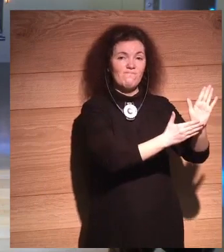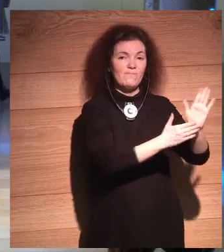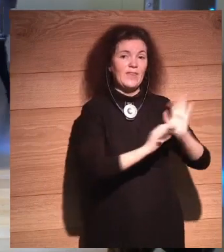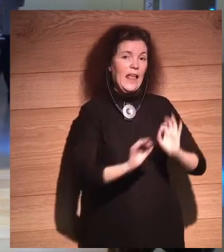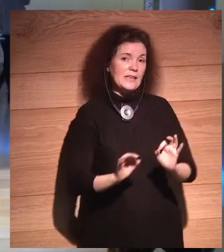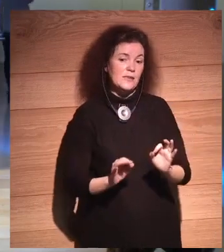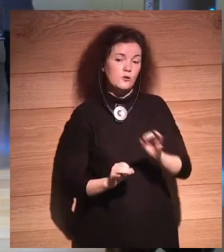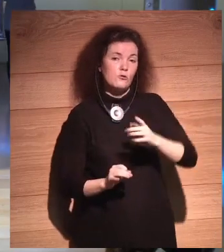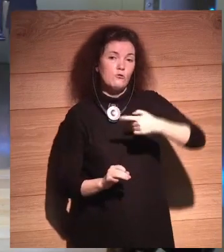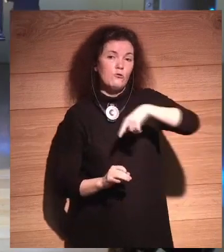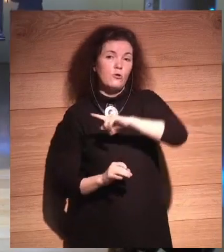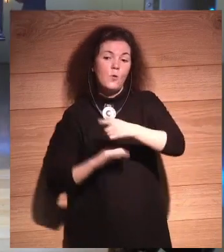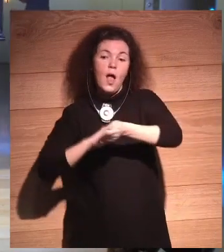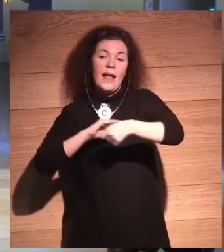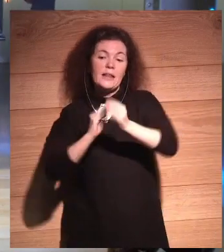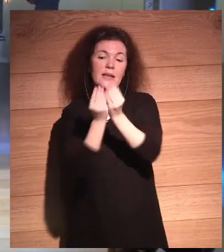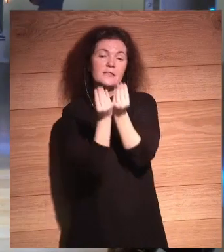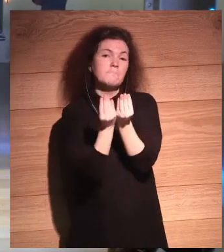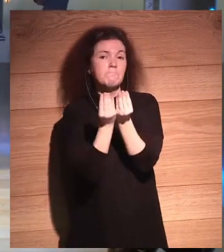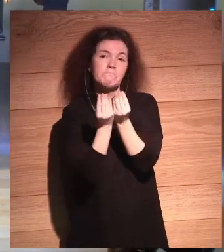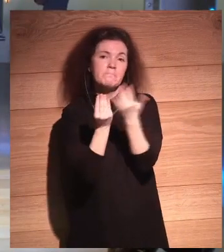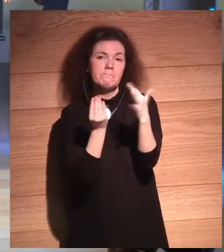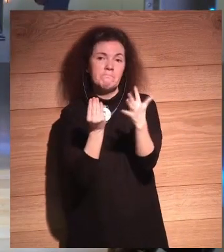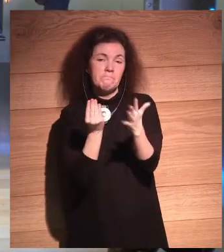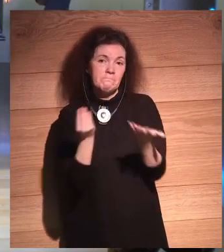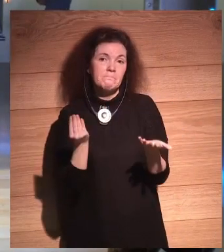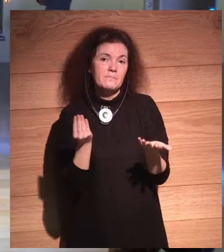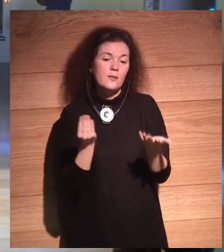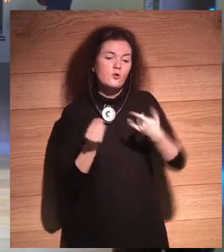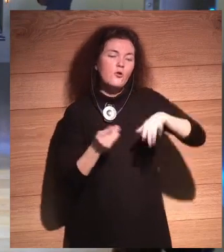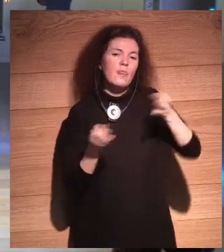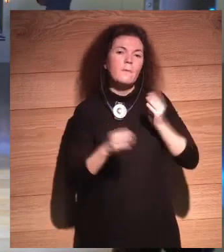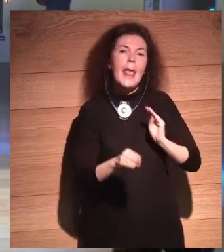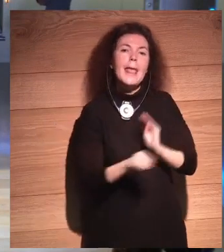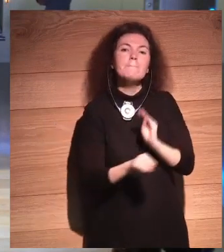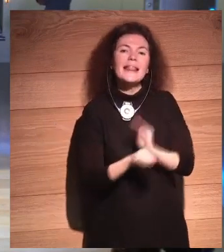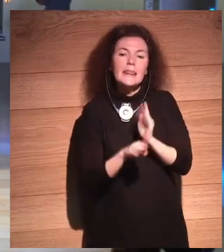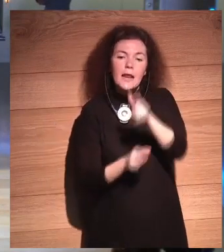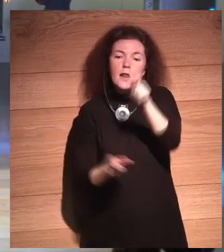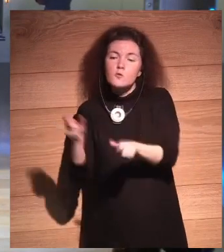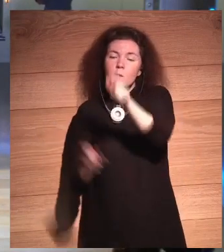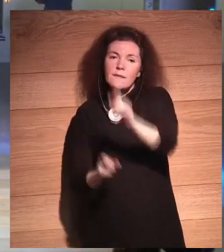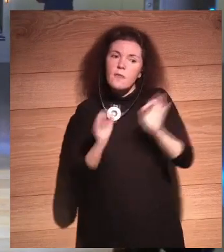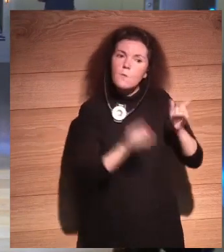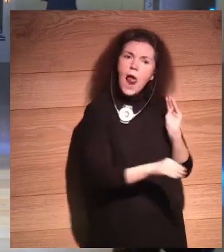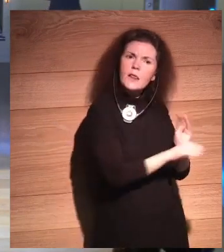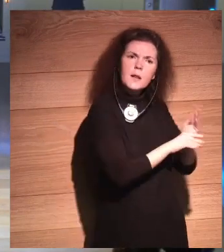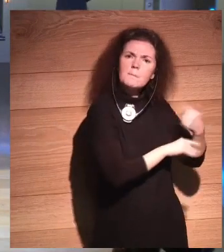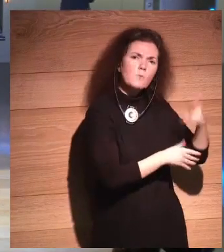Es decir, no tenemos muy buenas cartas. Así que tenemos que invertir en la humanidad tanto como en la tecnología.